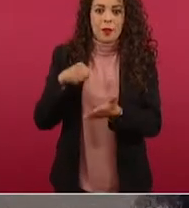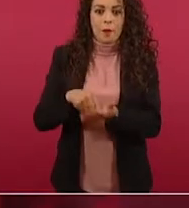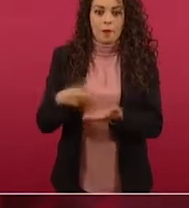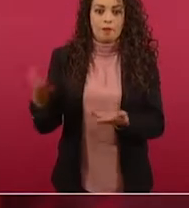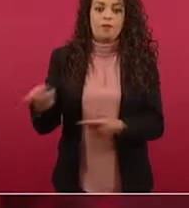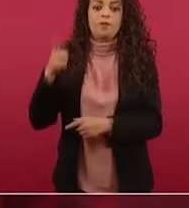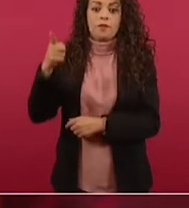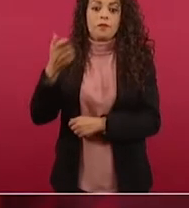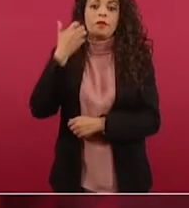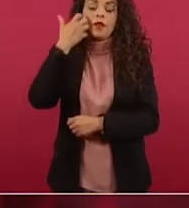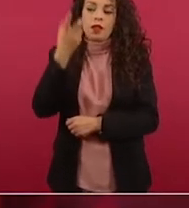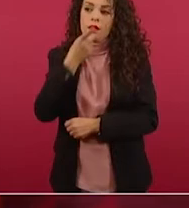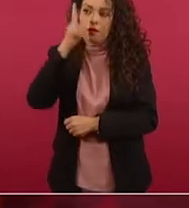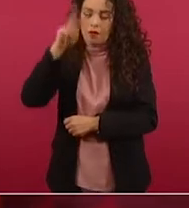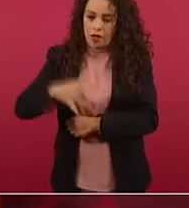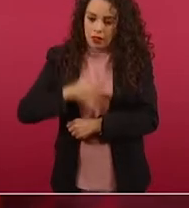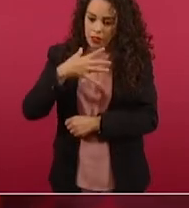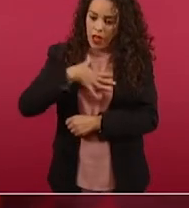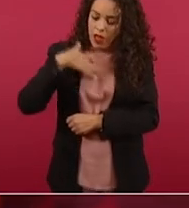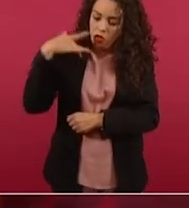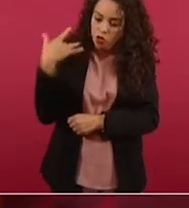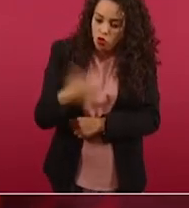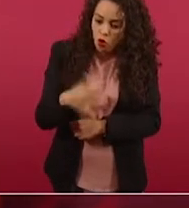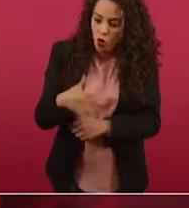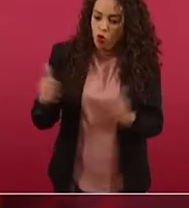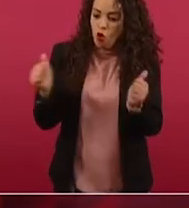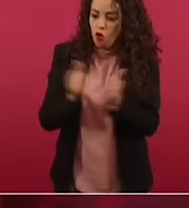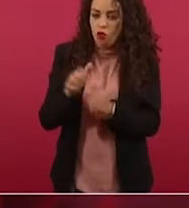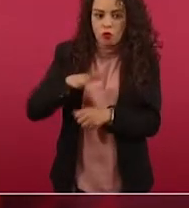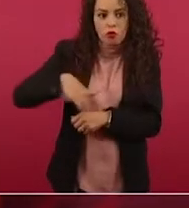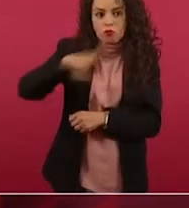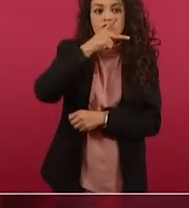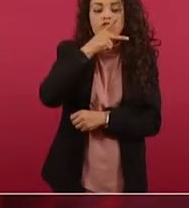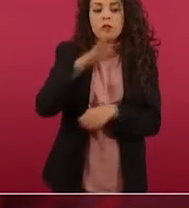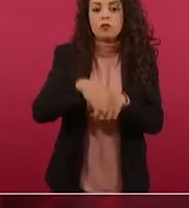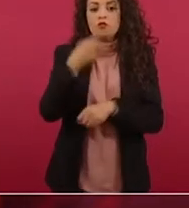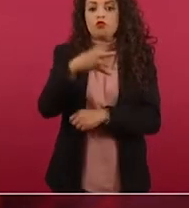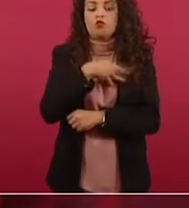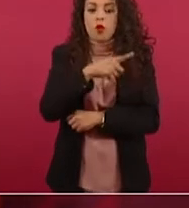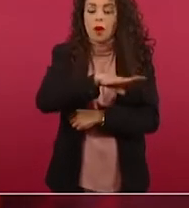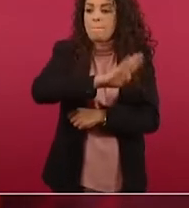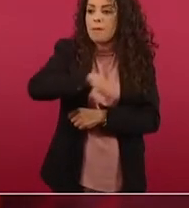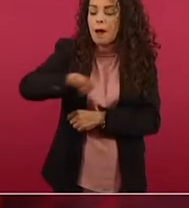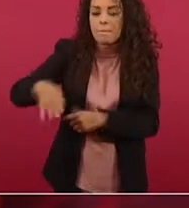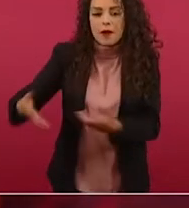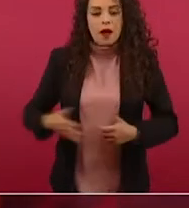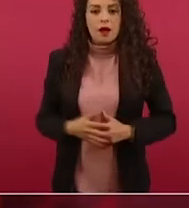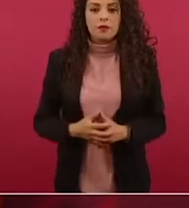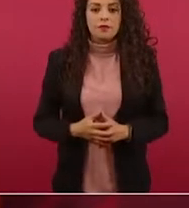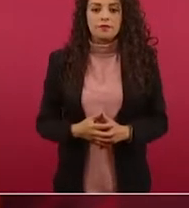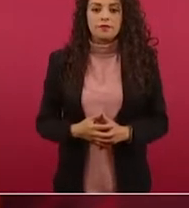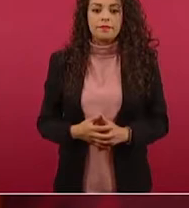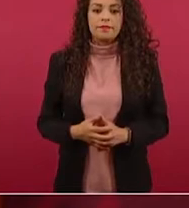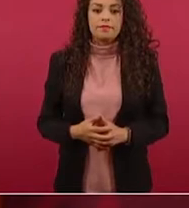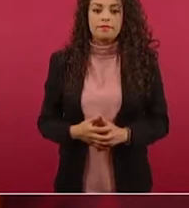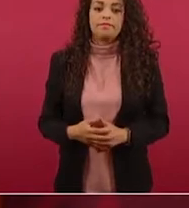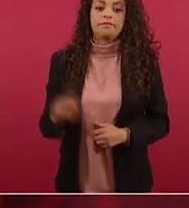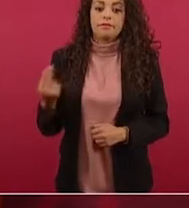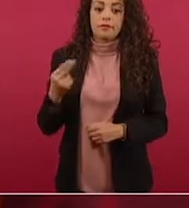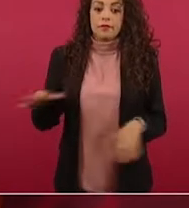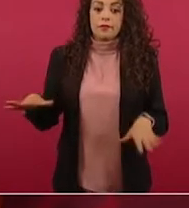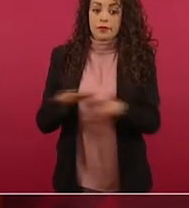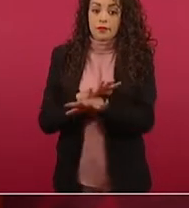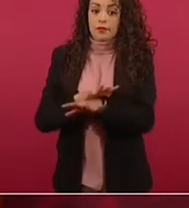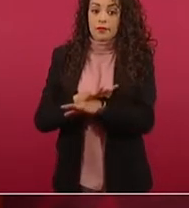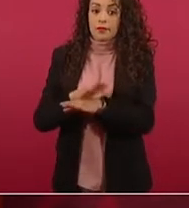expresando su dolor también con los padres de los niños fallecidos. ¿Es este el momento de reformar las leyes sobre las armas?